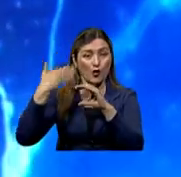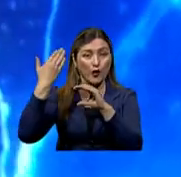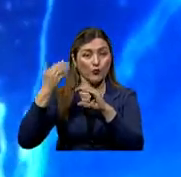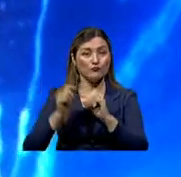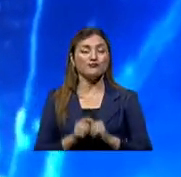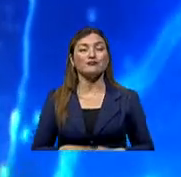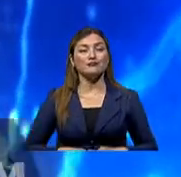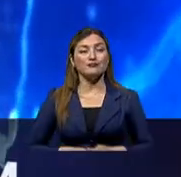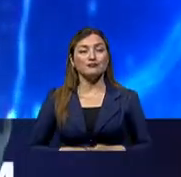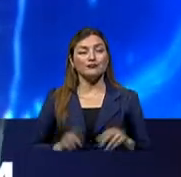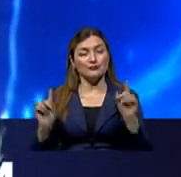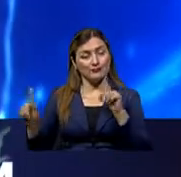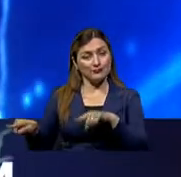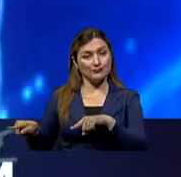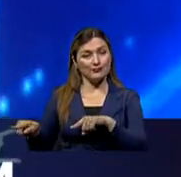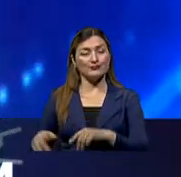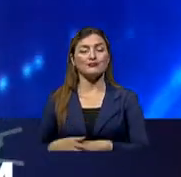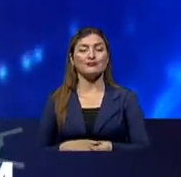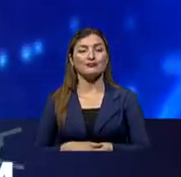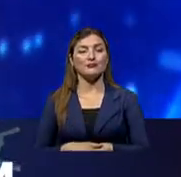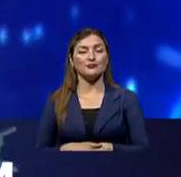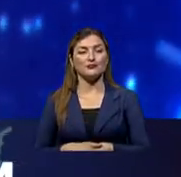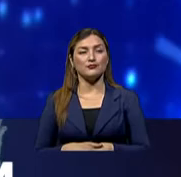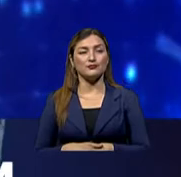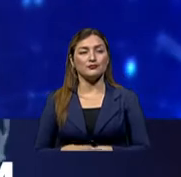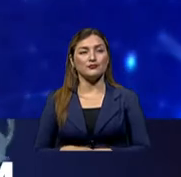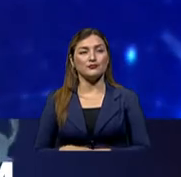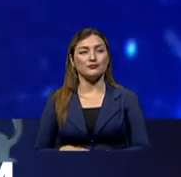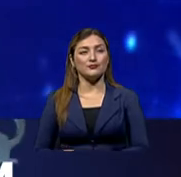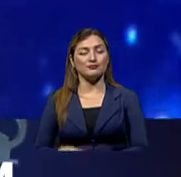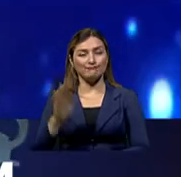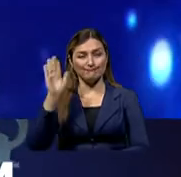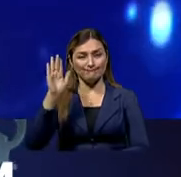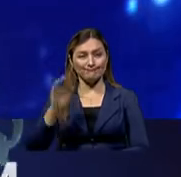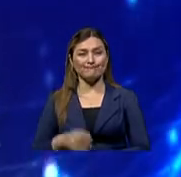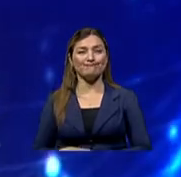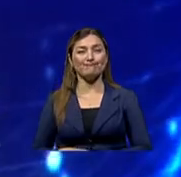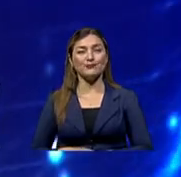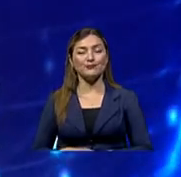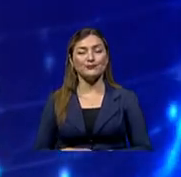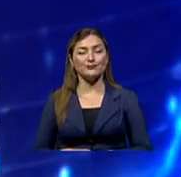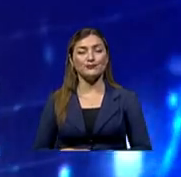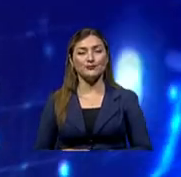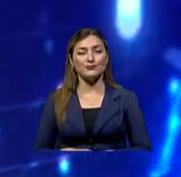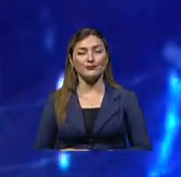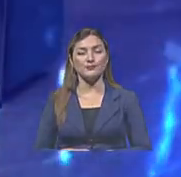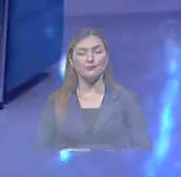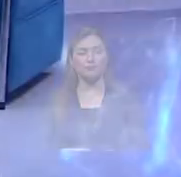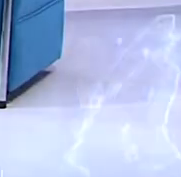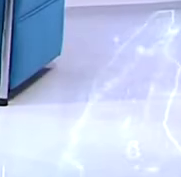electrónico también salud arroba teleamazonas.com nos esperamos en el siguiente programa muchas gracias